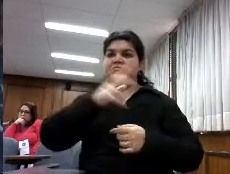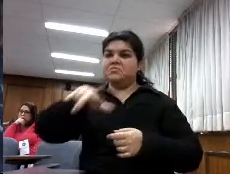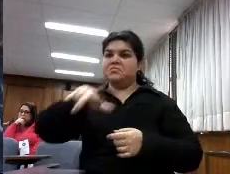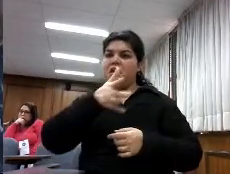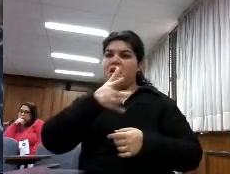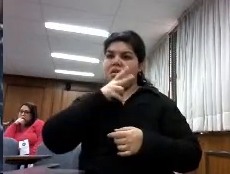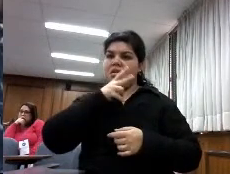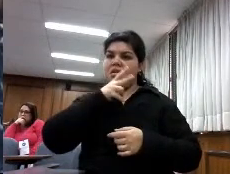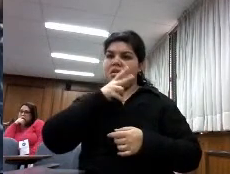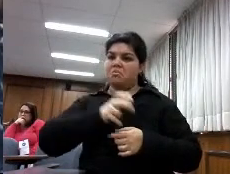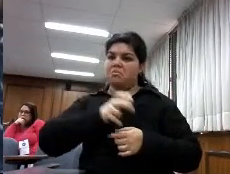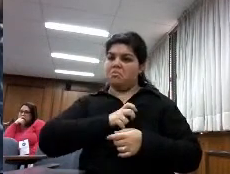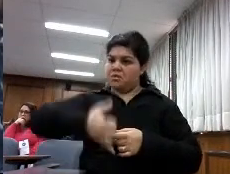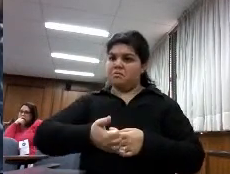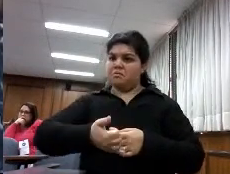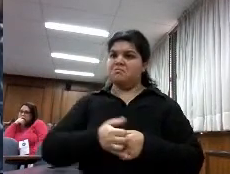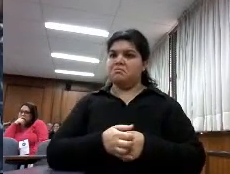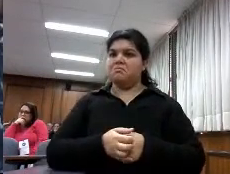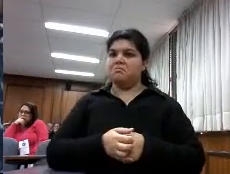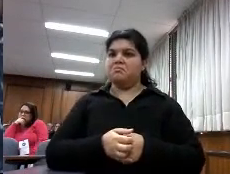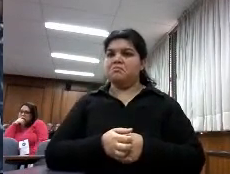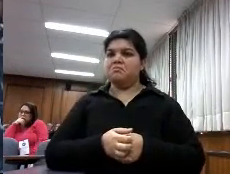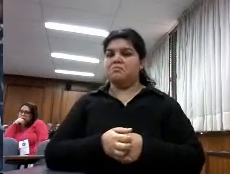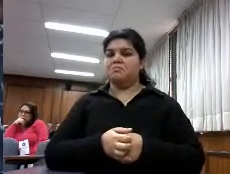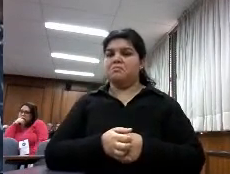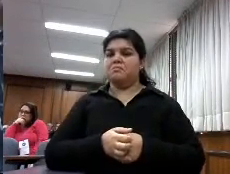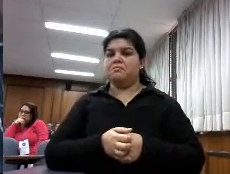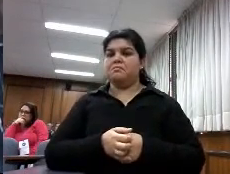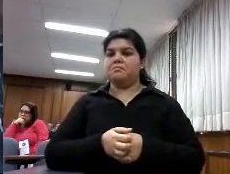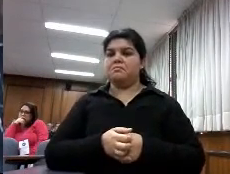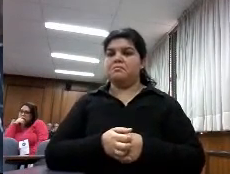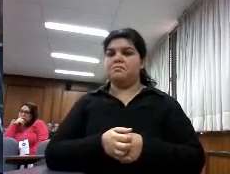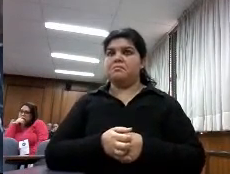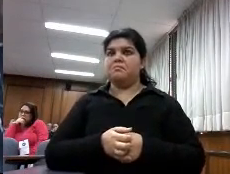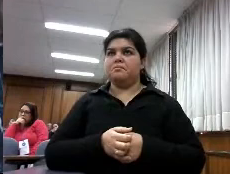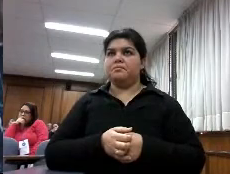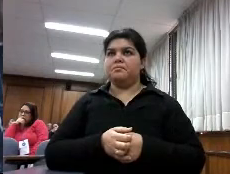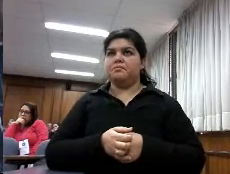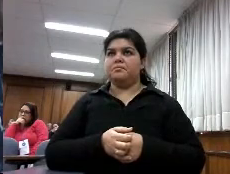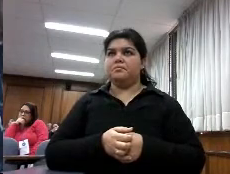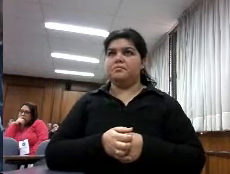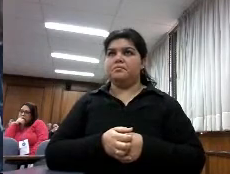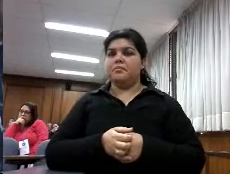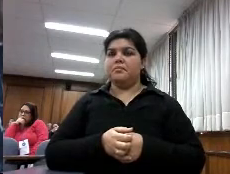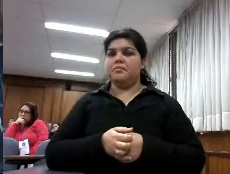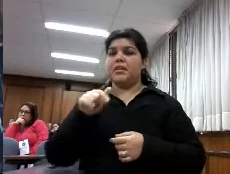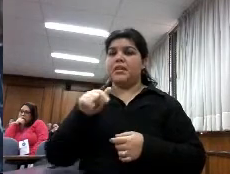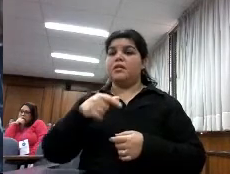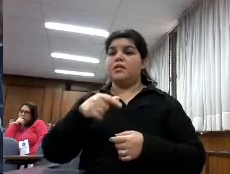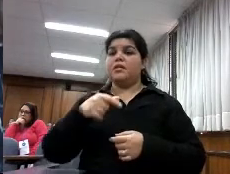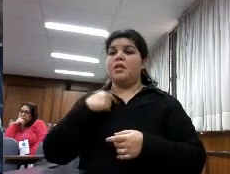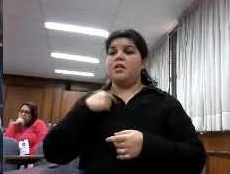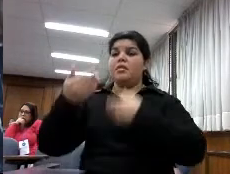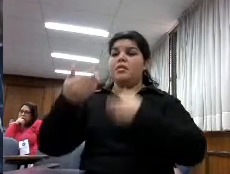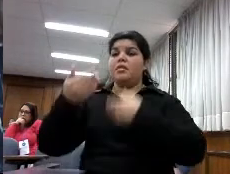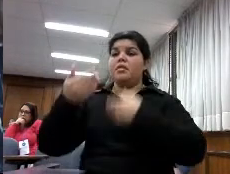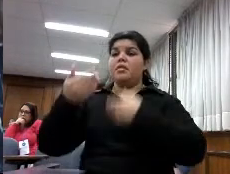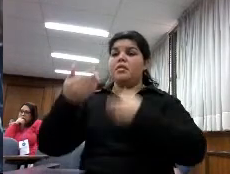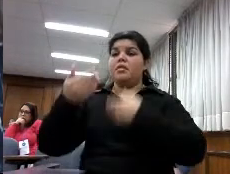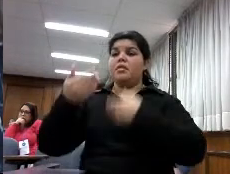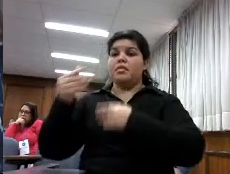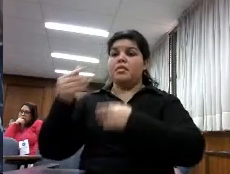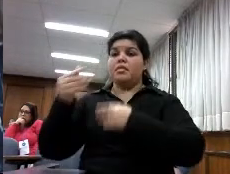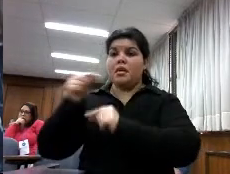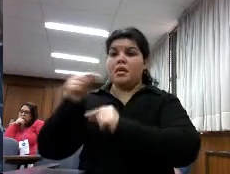la lectura de los libros impresos o sea el incorporar lectura digital está teniendo impacto